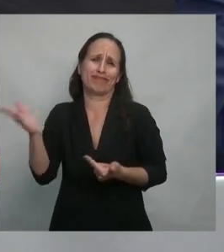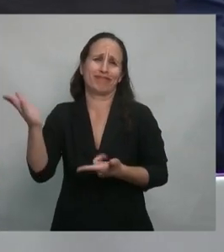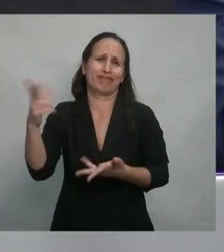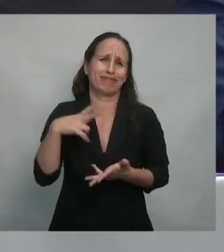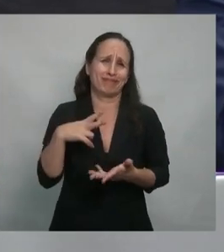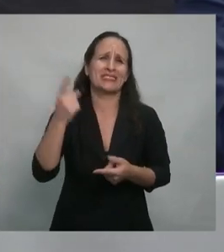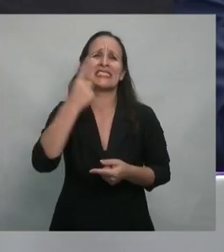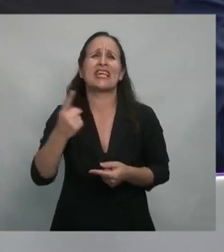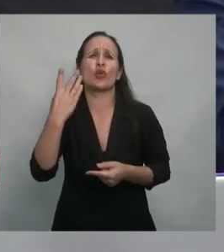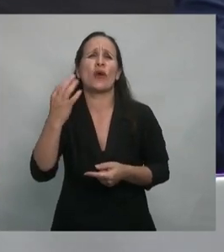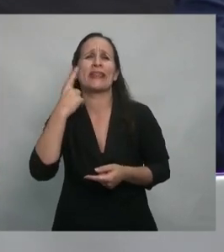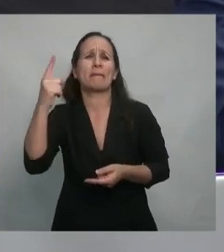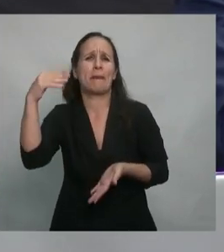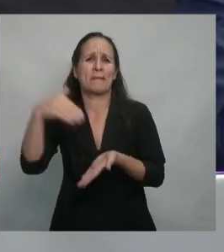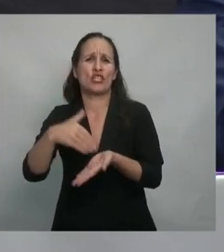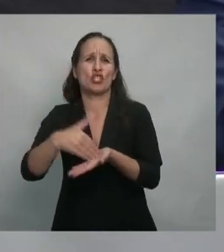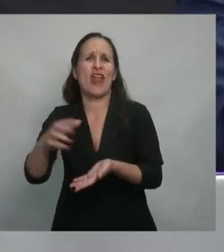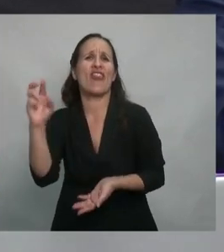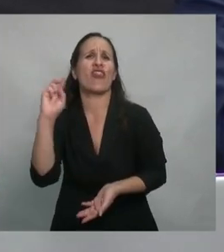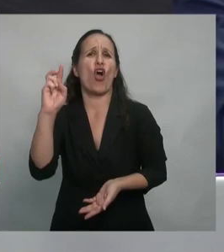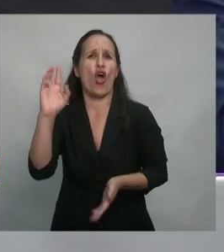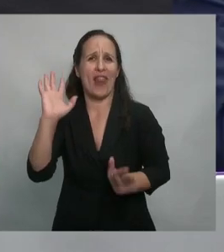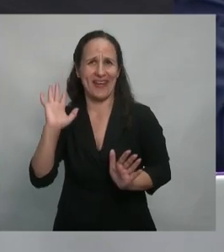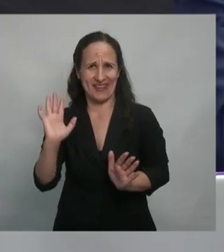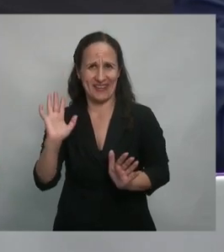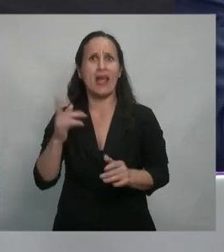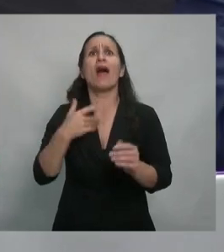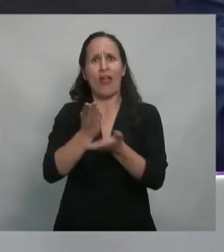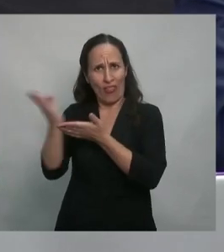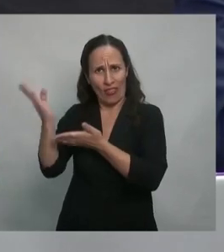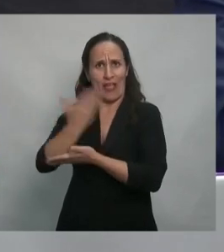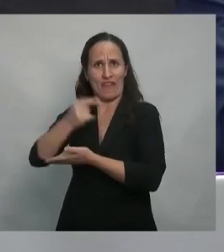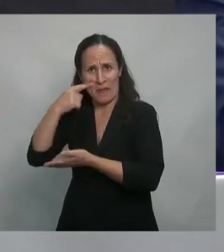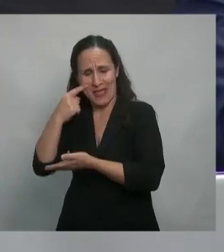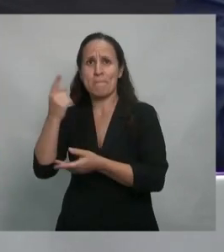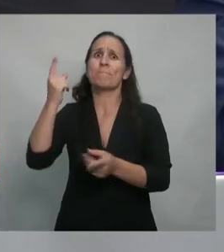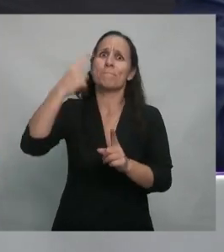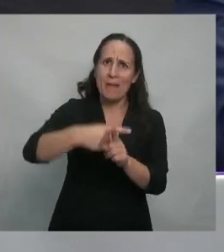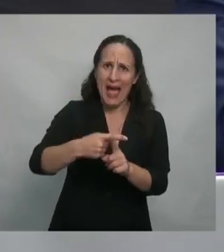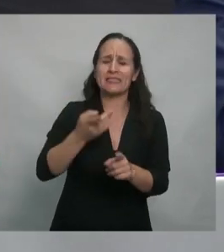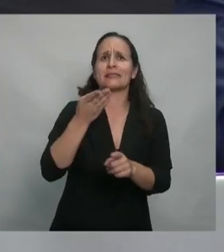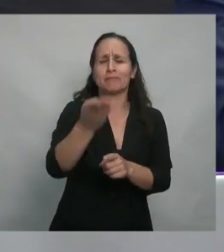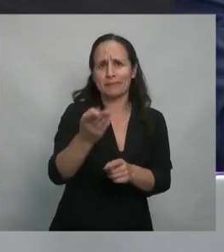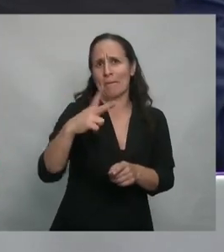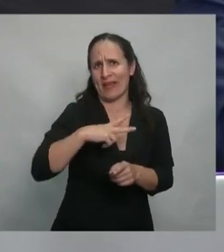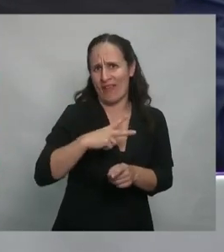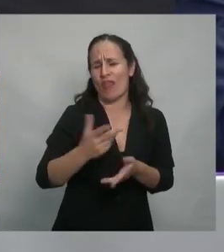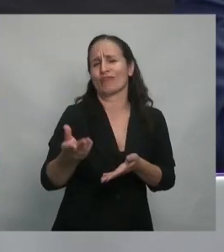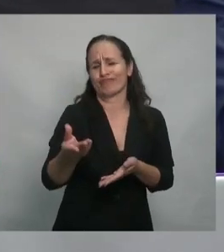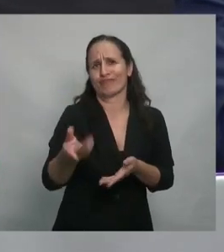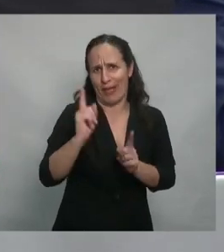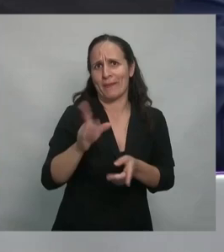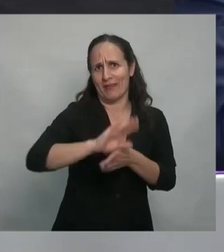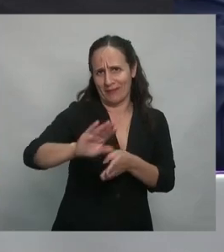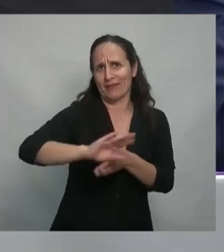140.000 millones de dólares, además de la deuda del Fondo Monetario Internacional. Deuda